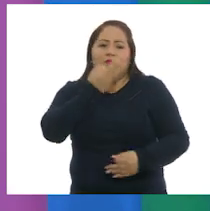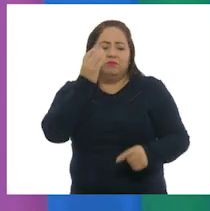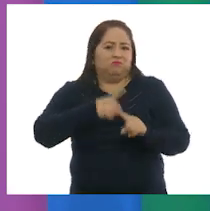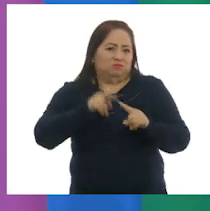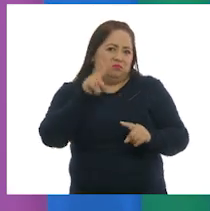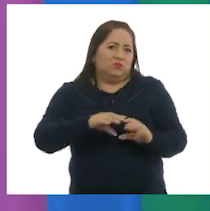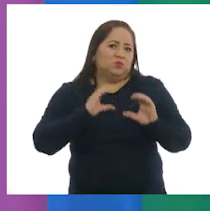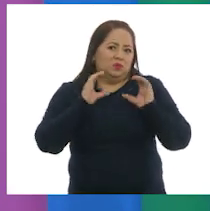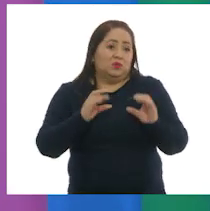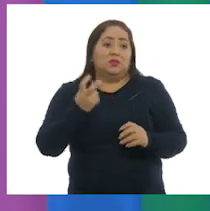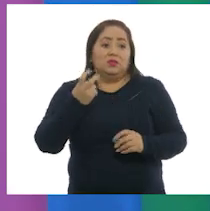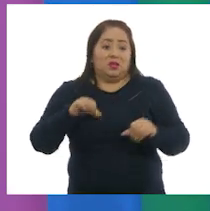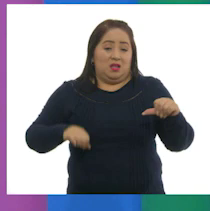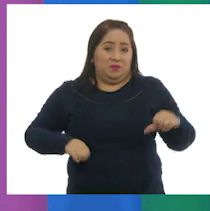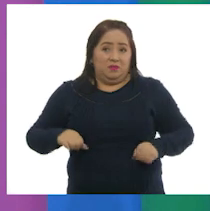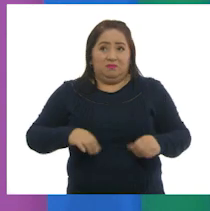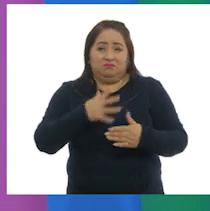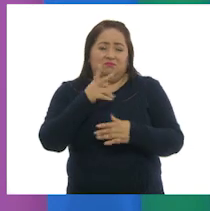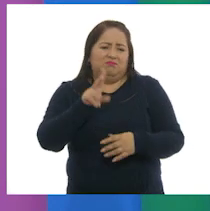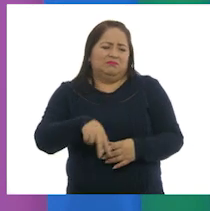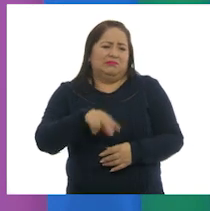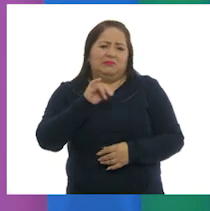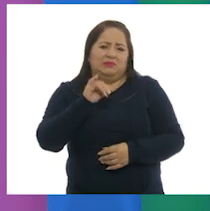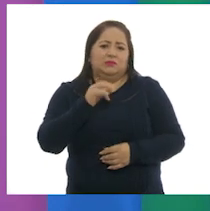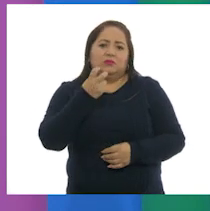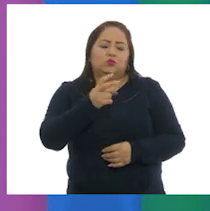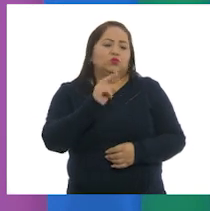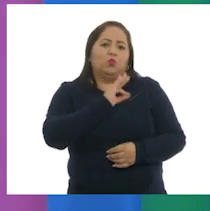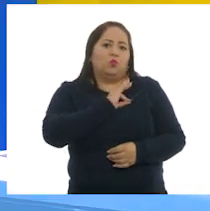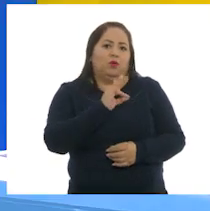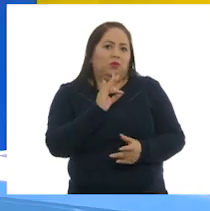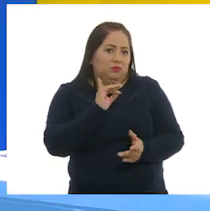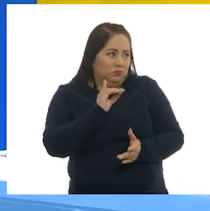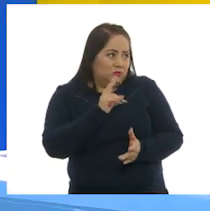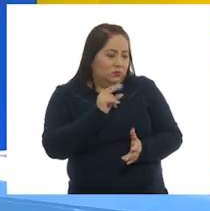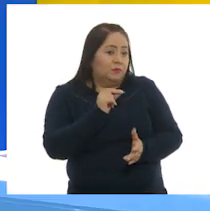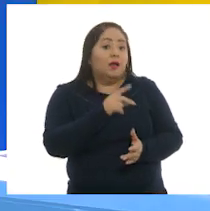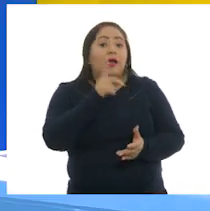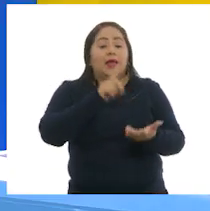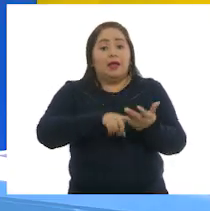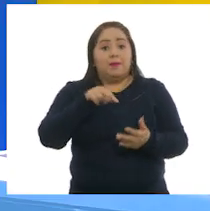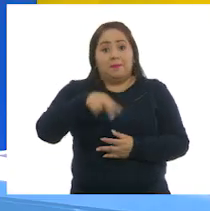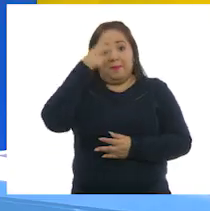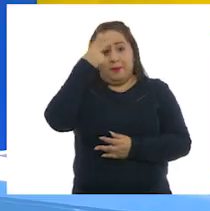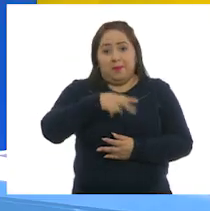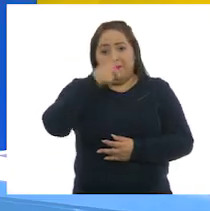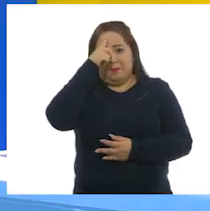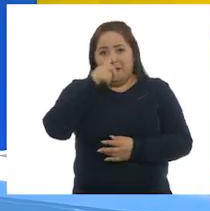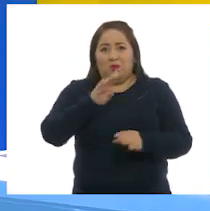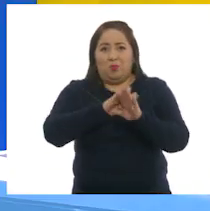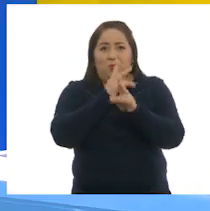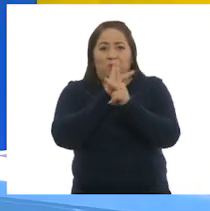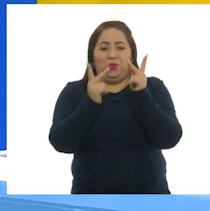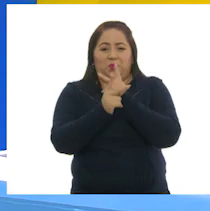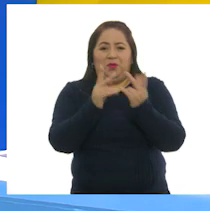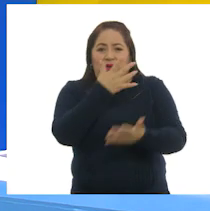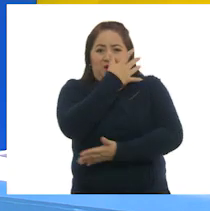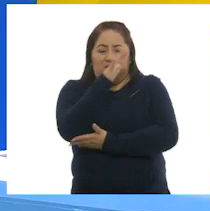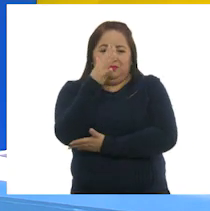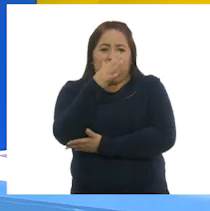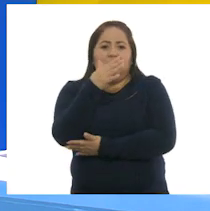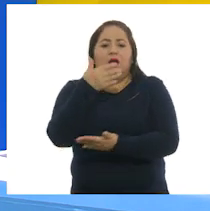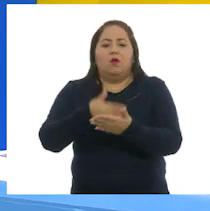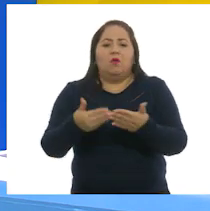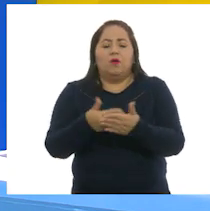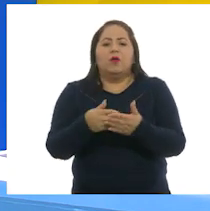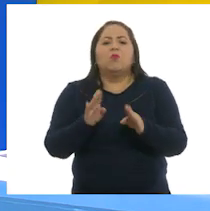Sí. Y con la actividad forestal, eso no se puede, ¿o sí? En México, para la producción forestal, se ha